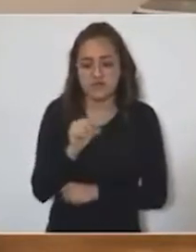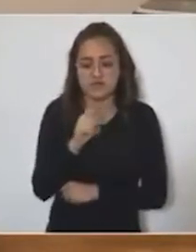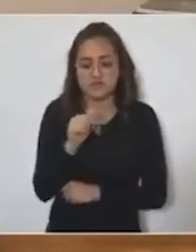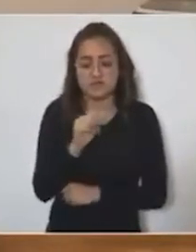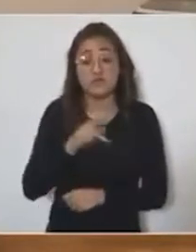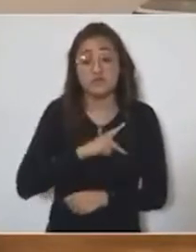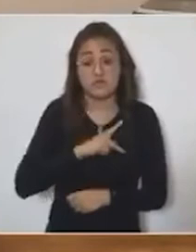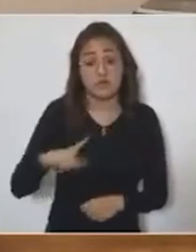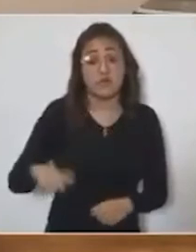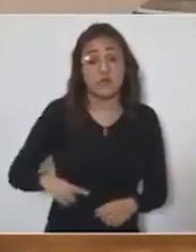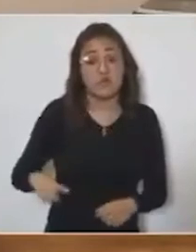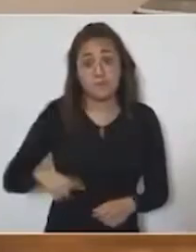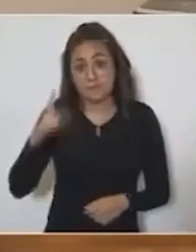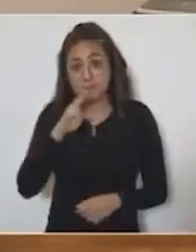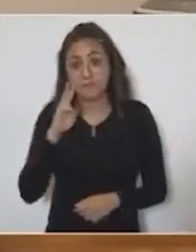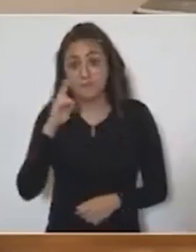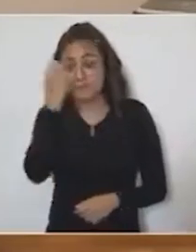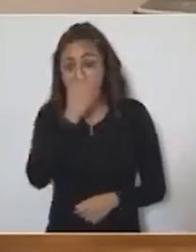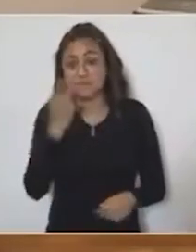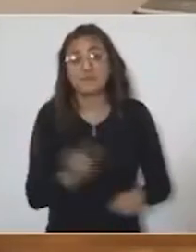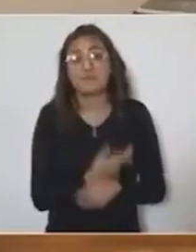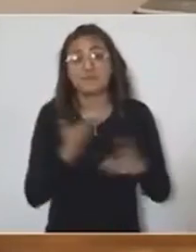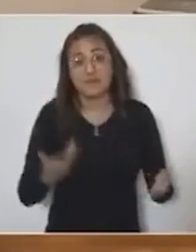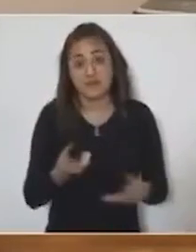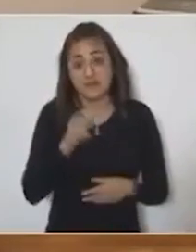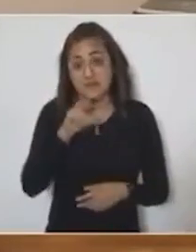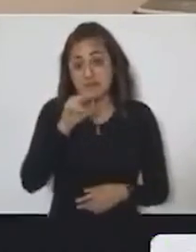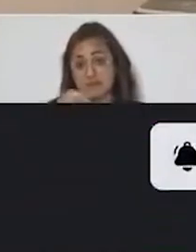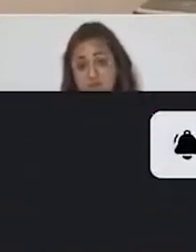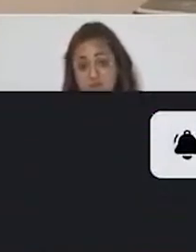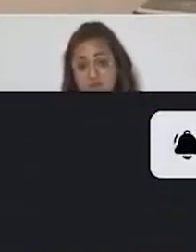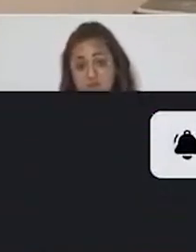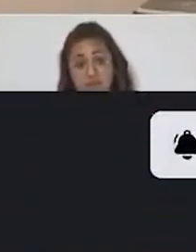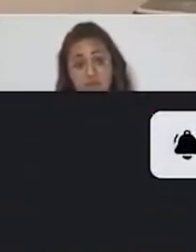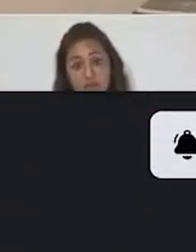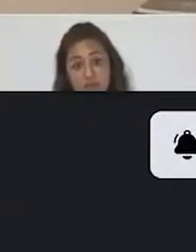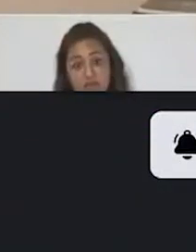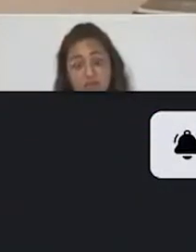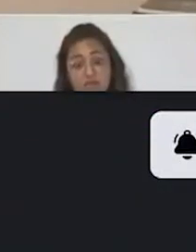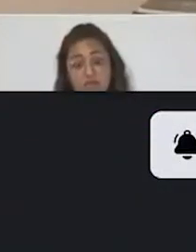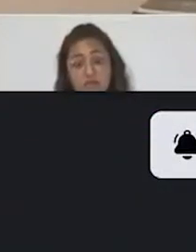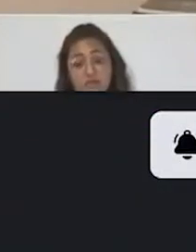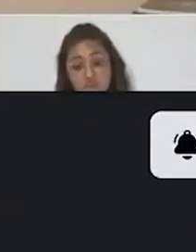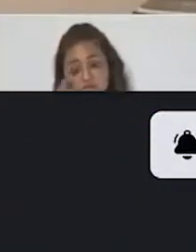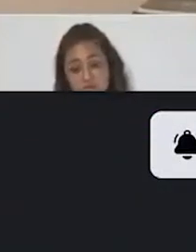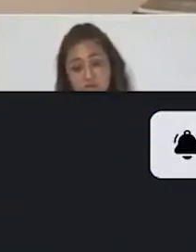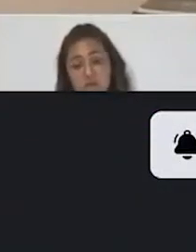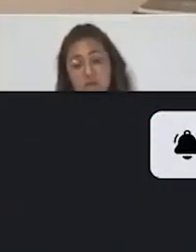Gobierno del Estado para analizar el caso de los trabajadores al servicio de la entidad. ¿Qué otra?